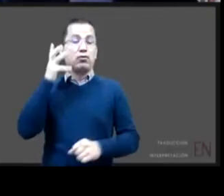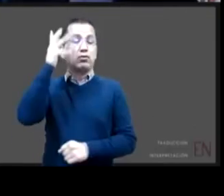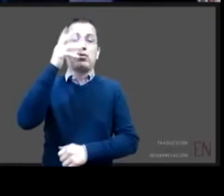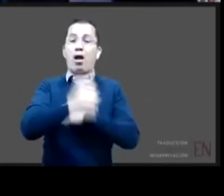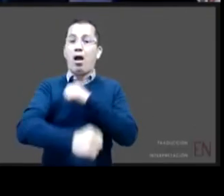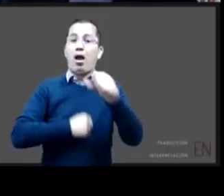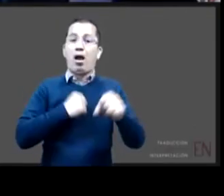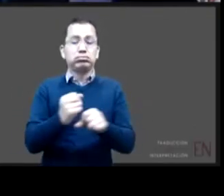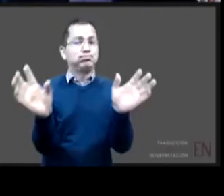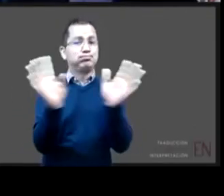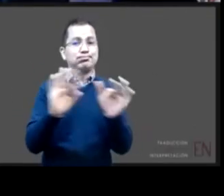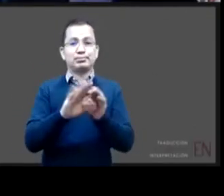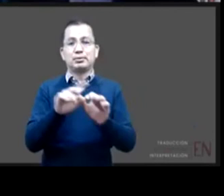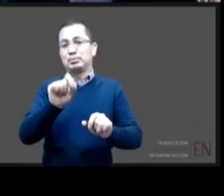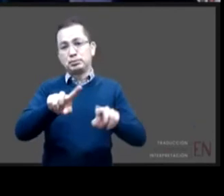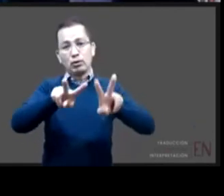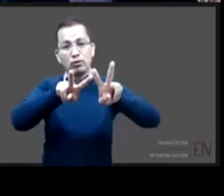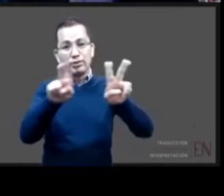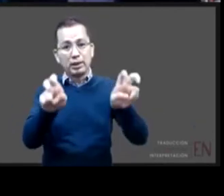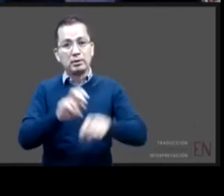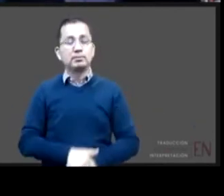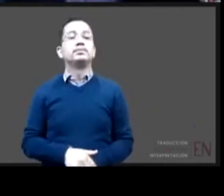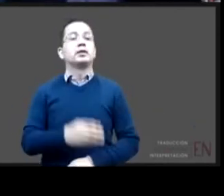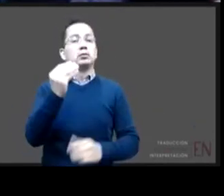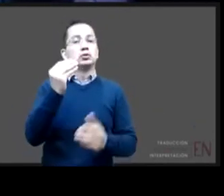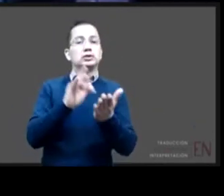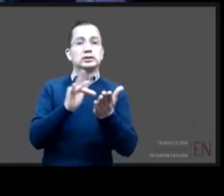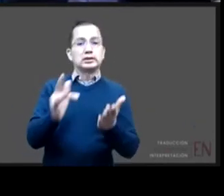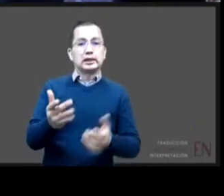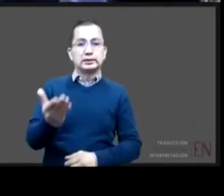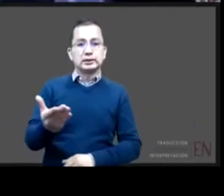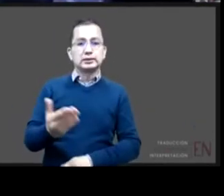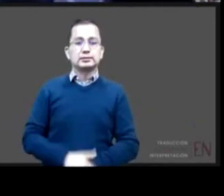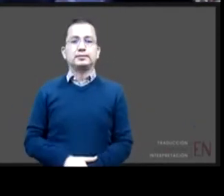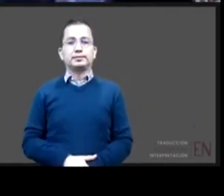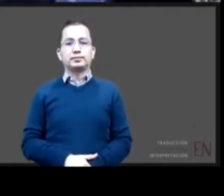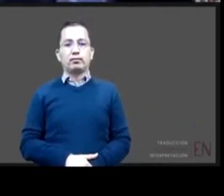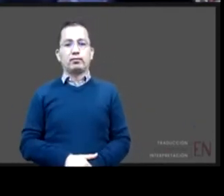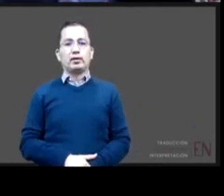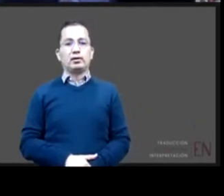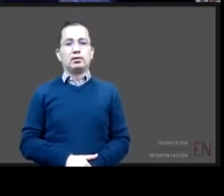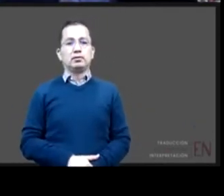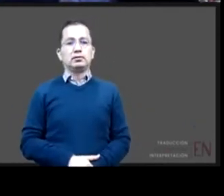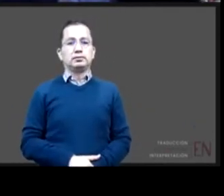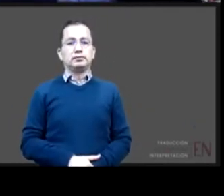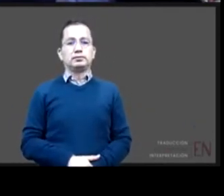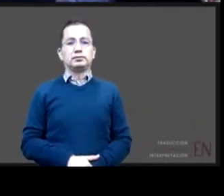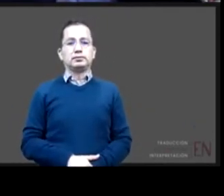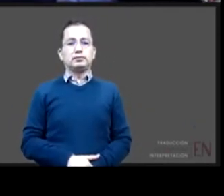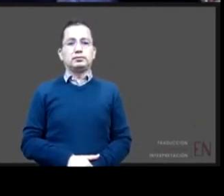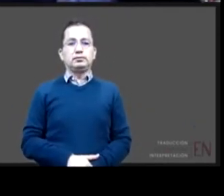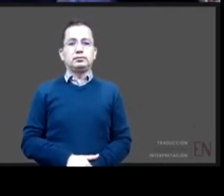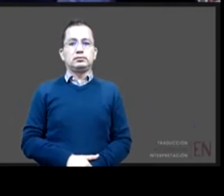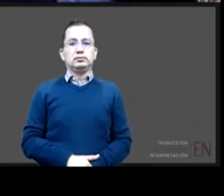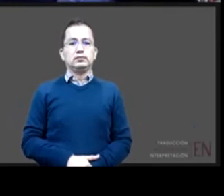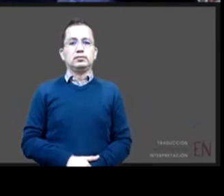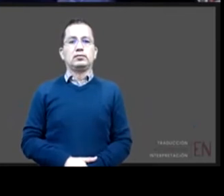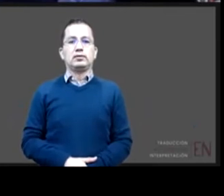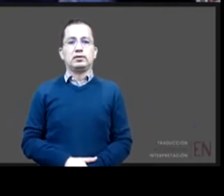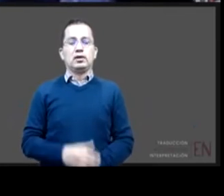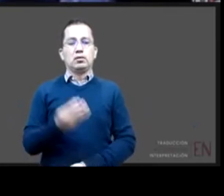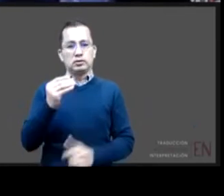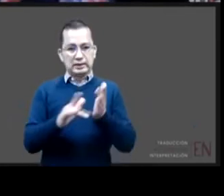muchas gracias Alina por este por este panorama resalto dos cuestiones hablaste de derechos